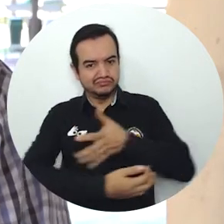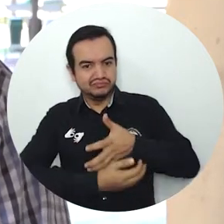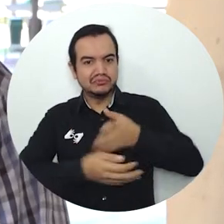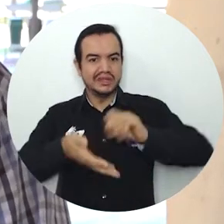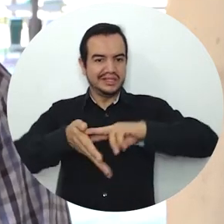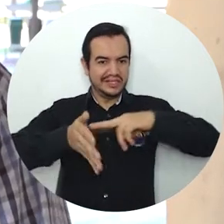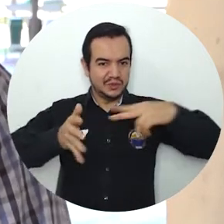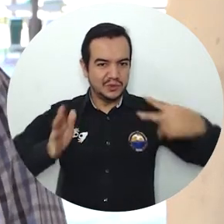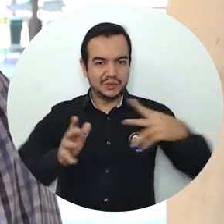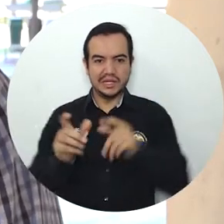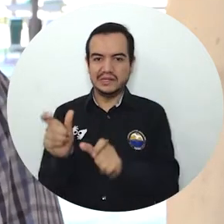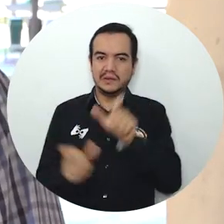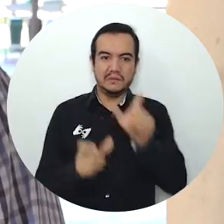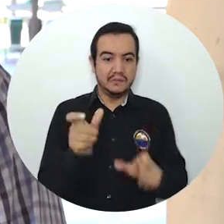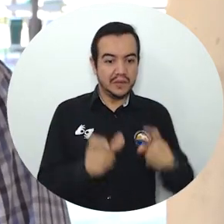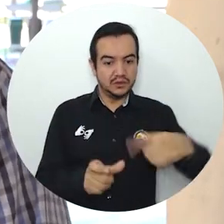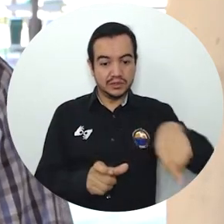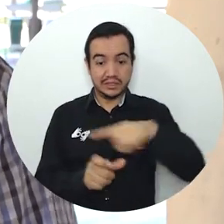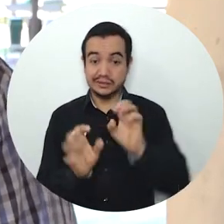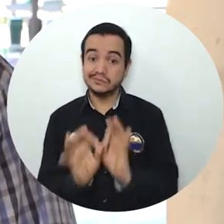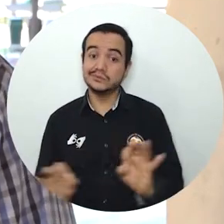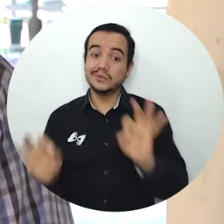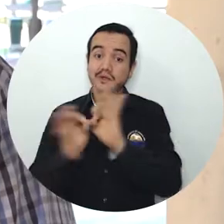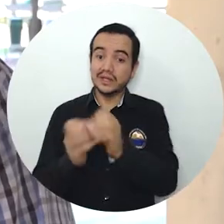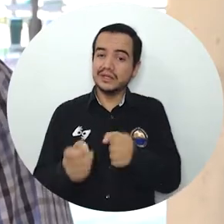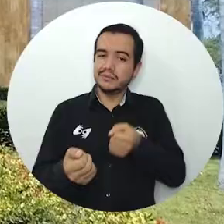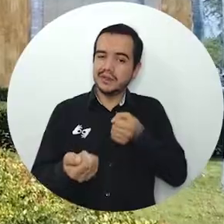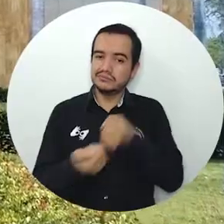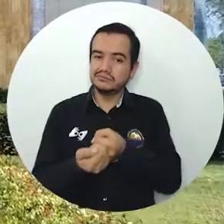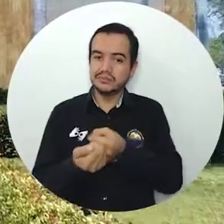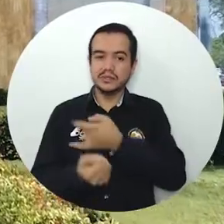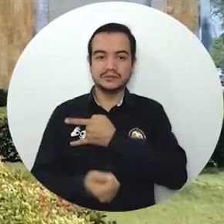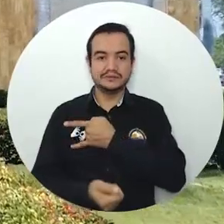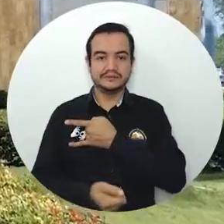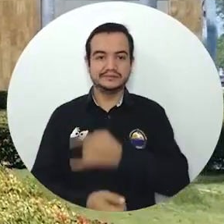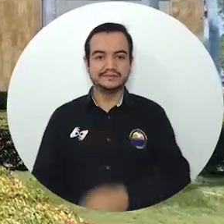capacidad tecnológica del talento humano que es tan importante para la universidad.